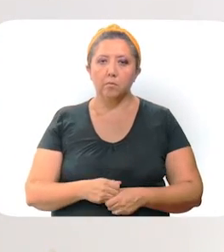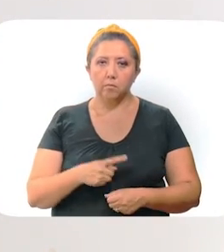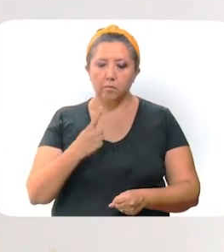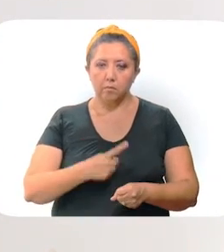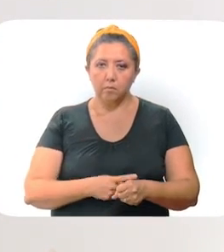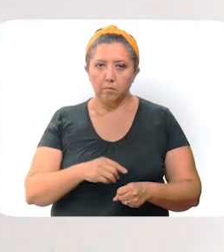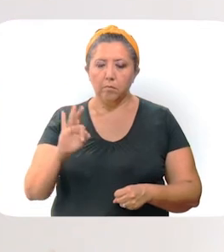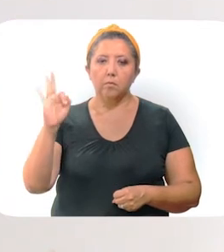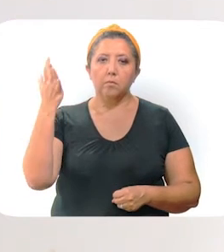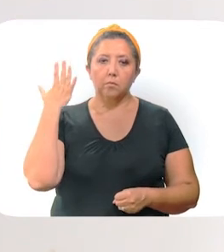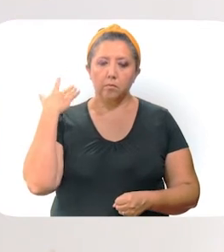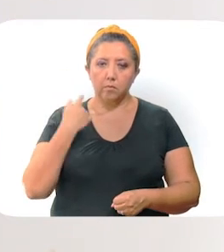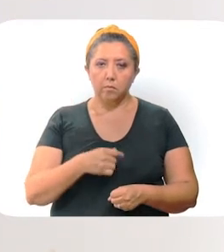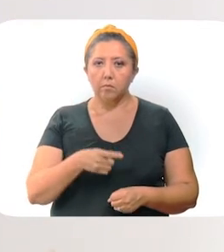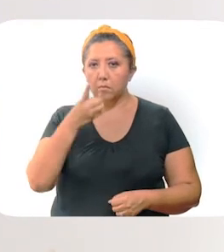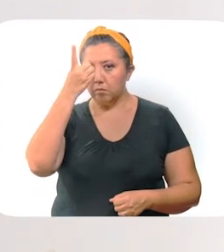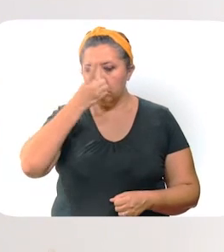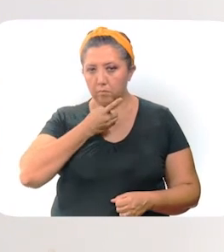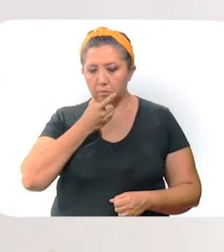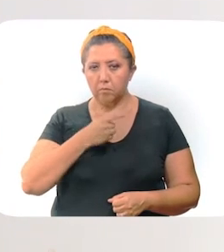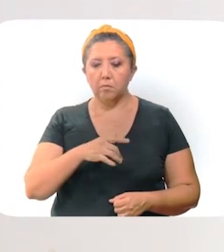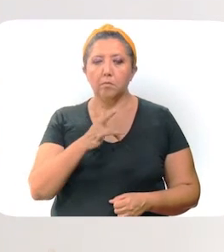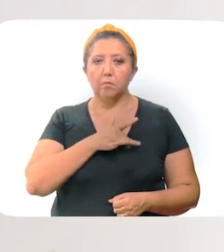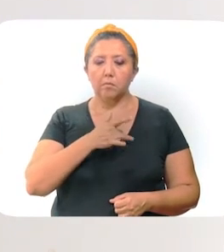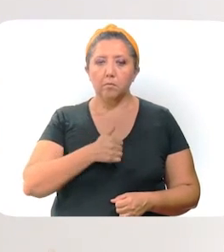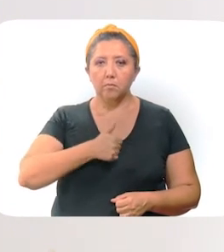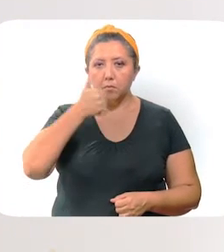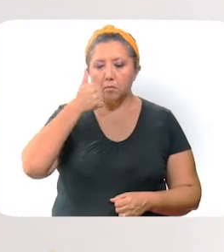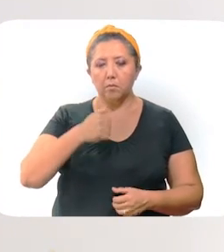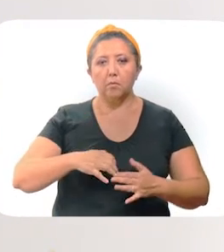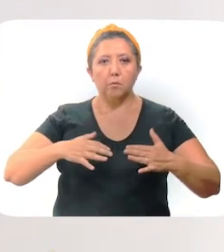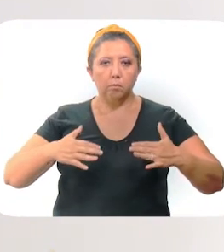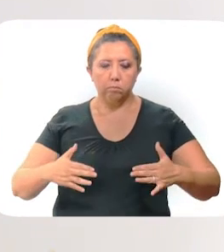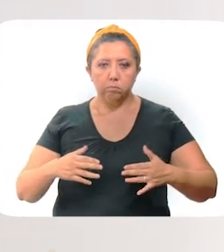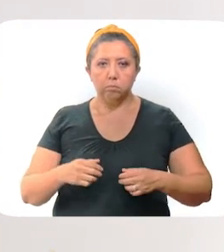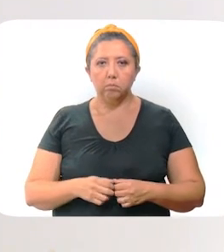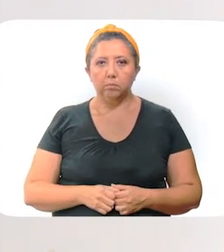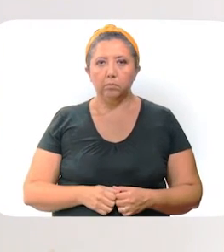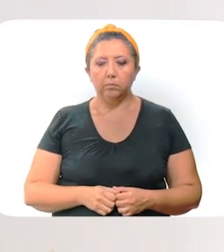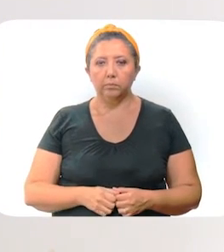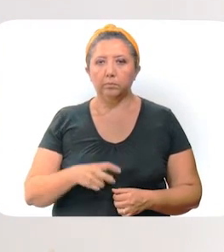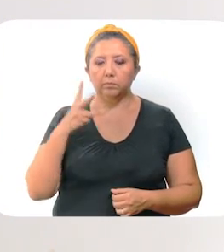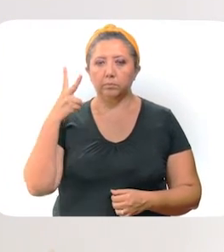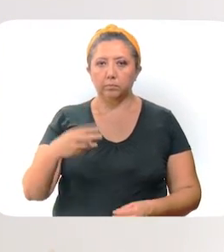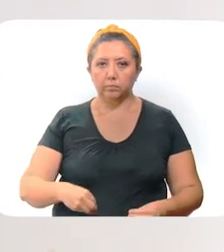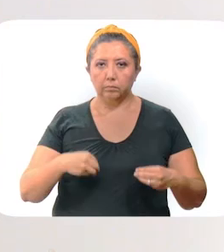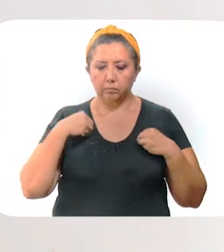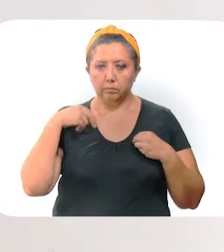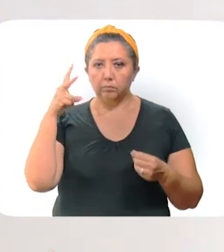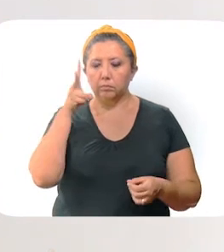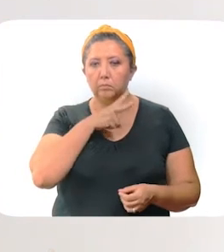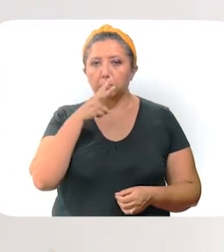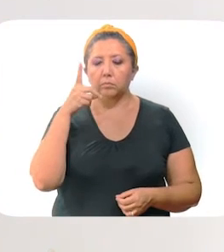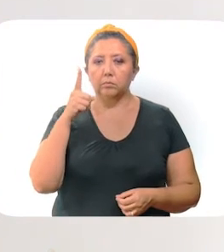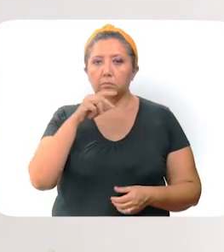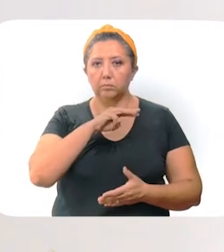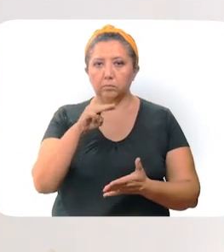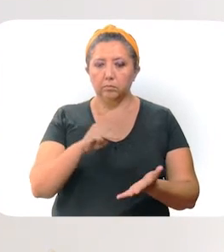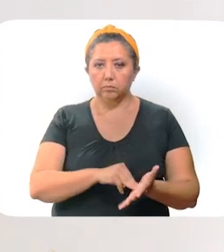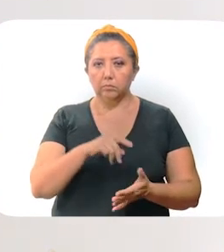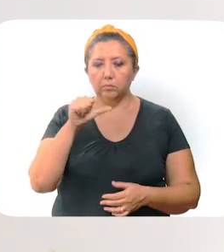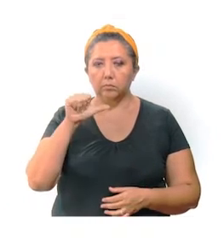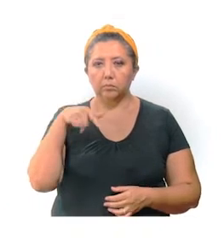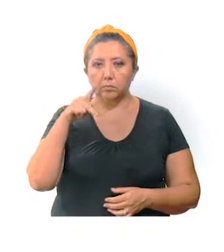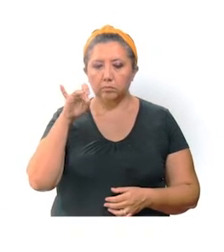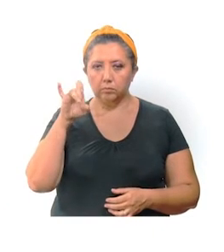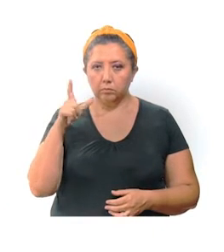Sus principales enfermedades fueron diabetes, hipertensión arterial y obesidad. Dos residían en Valladolid, uno en Mérida y uno